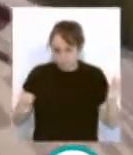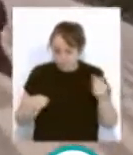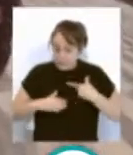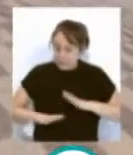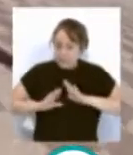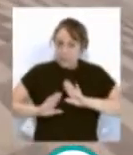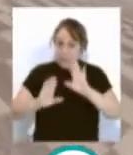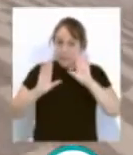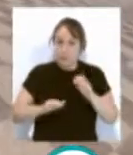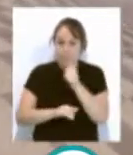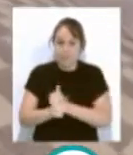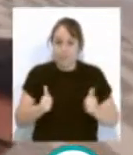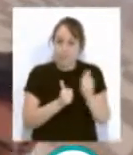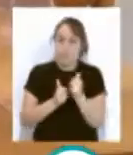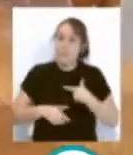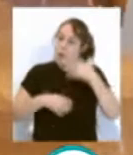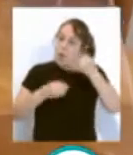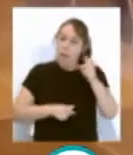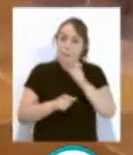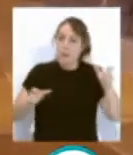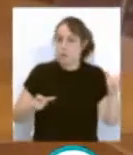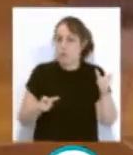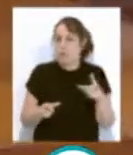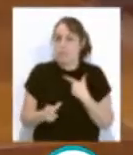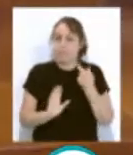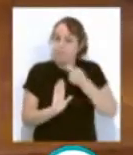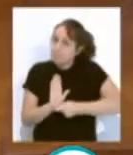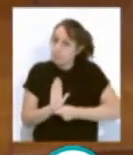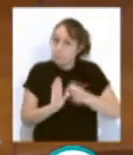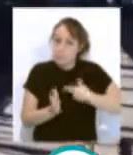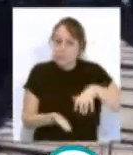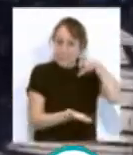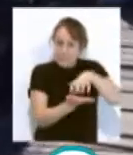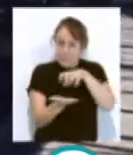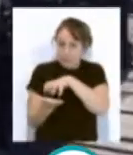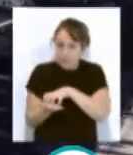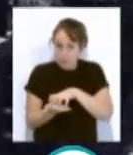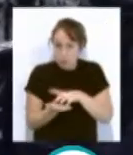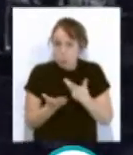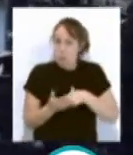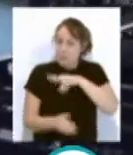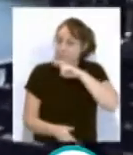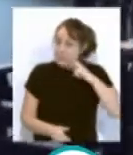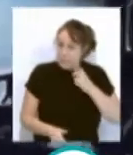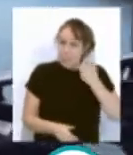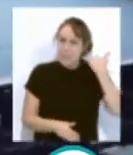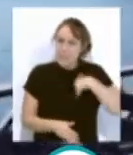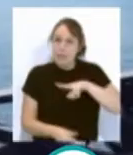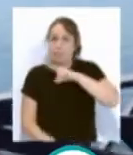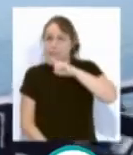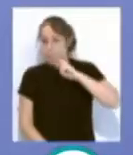sin embargo, se prima la seguridad de las personas con el requisito de que los establecimientos de reserva y reservados